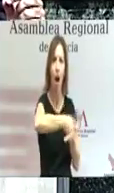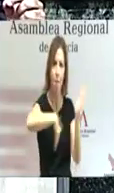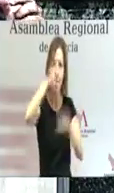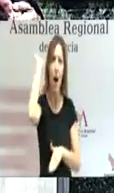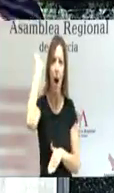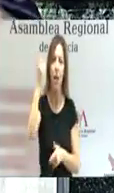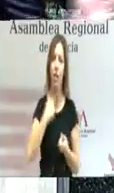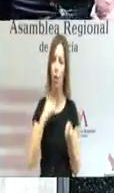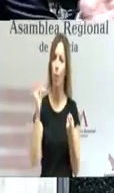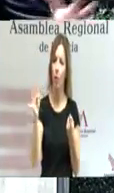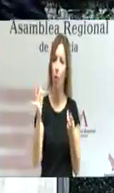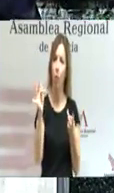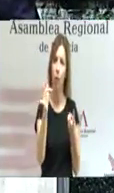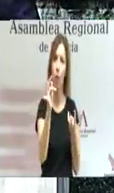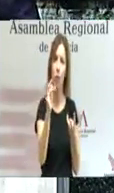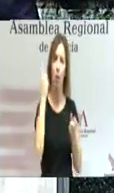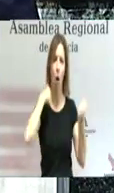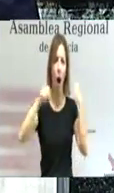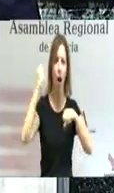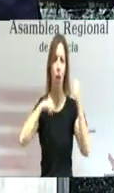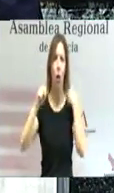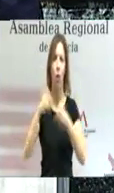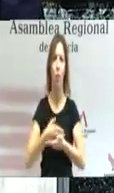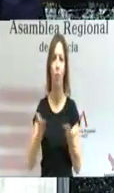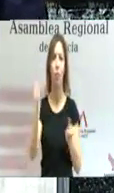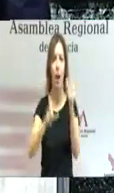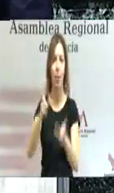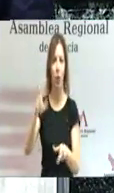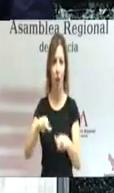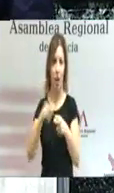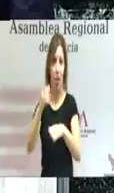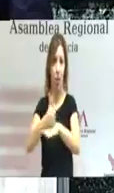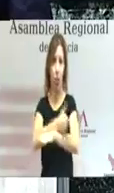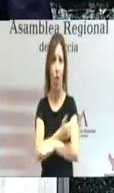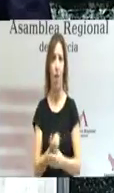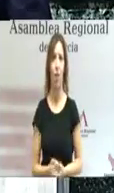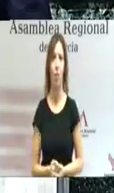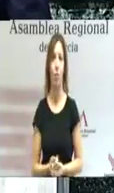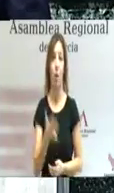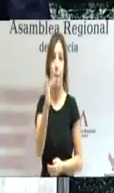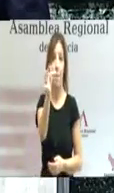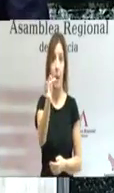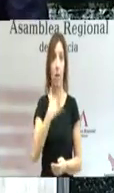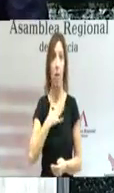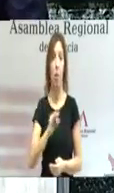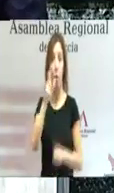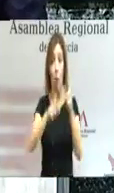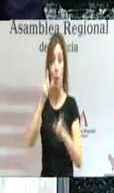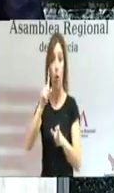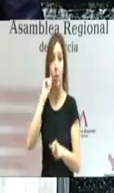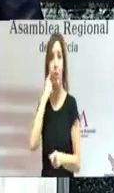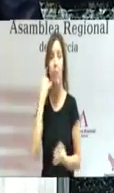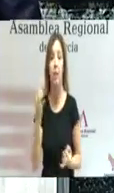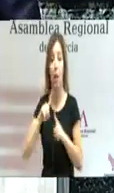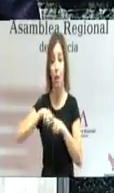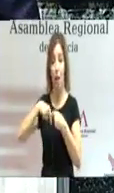positivo que es abrir cualquier actuación a la participación ciudadana. Y podríamos encontrar también a personas en esas